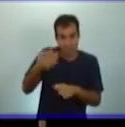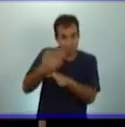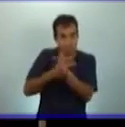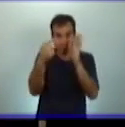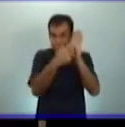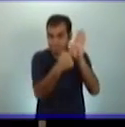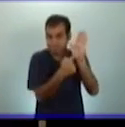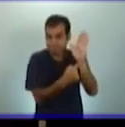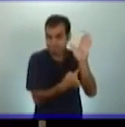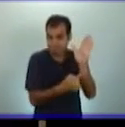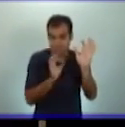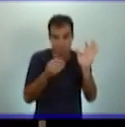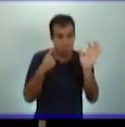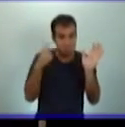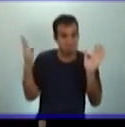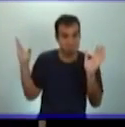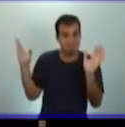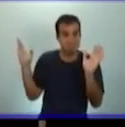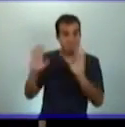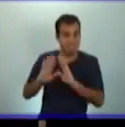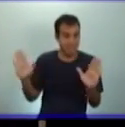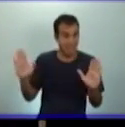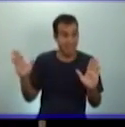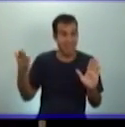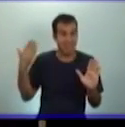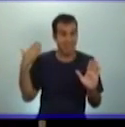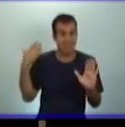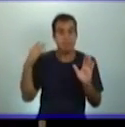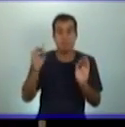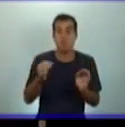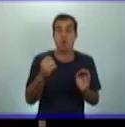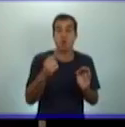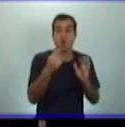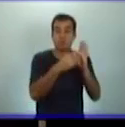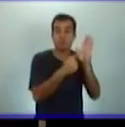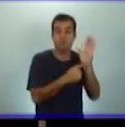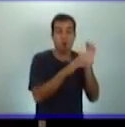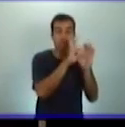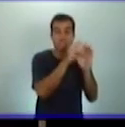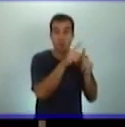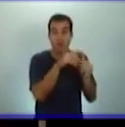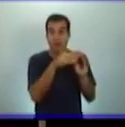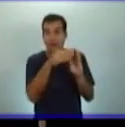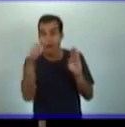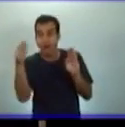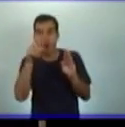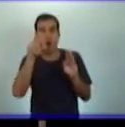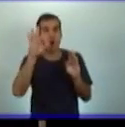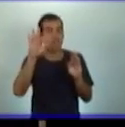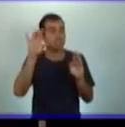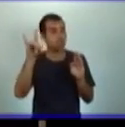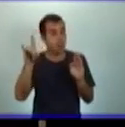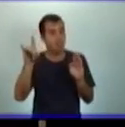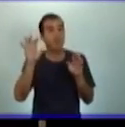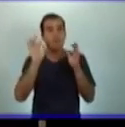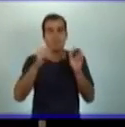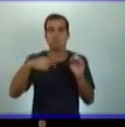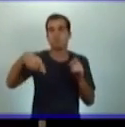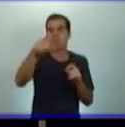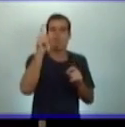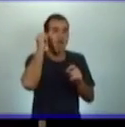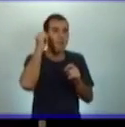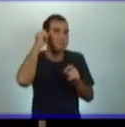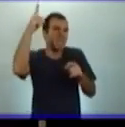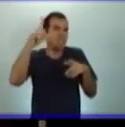que abordan los artículos del 81 al 89, y con ello, y tus vivencias,